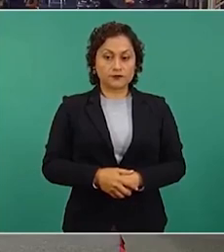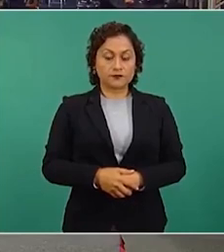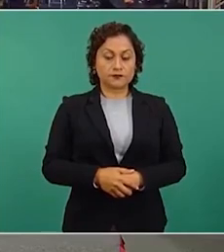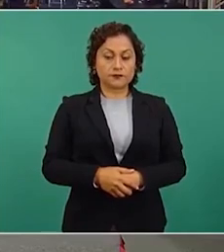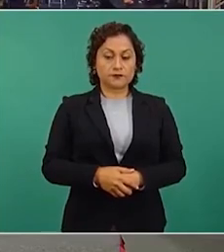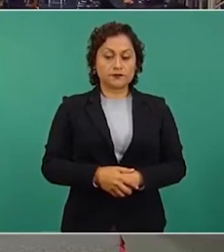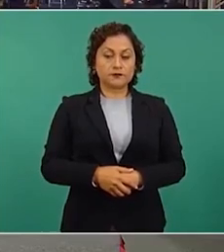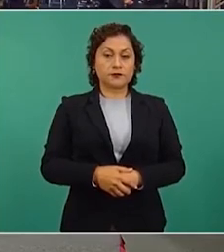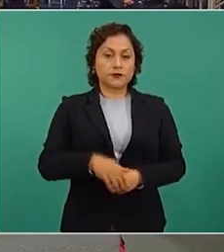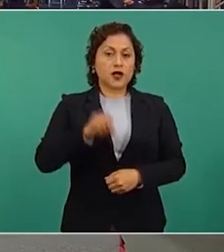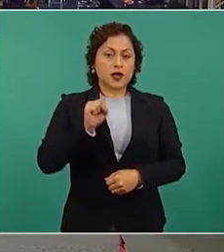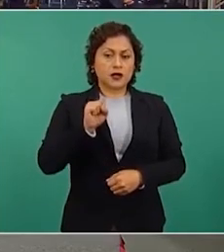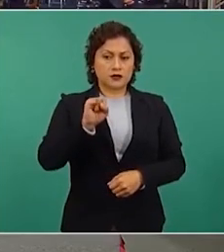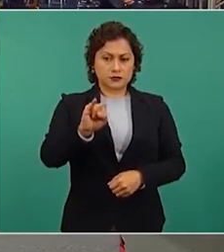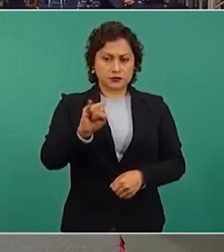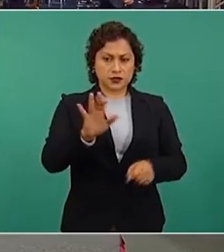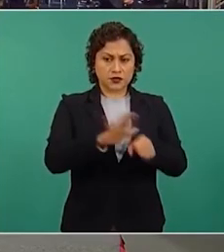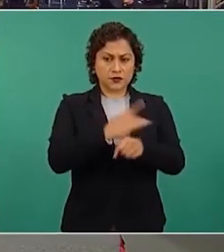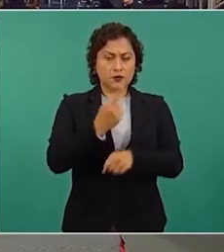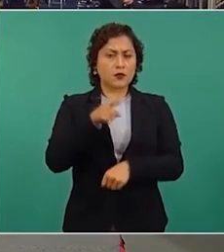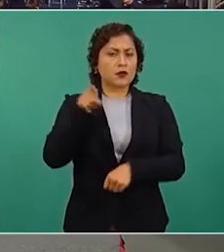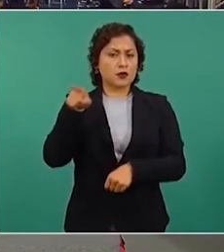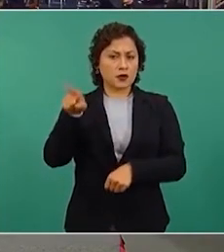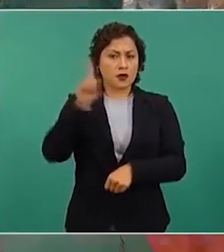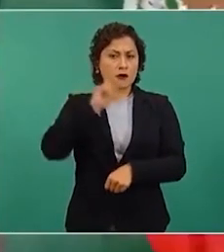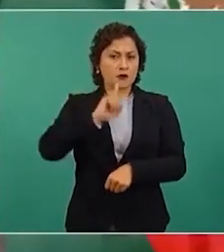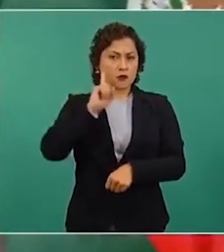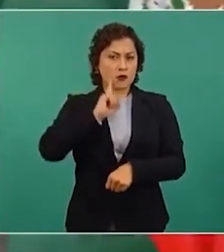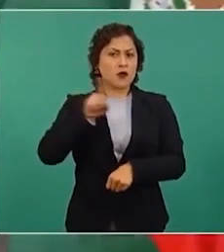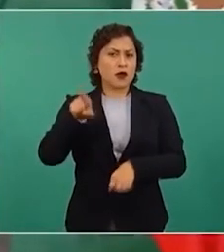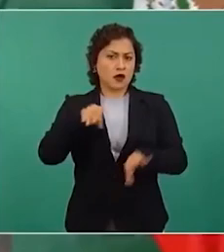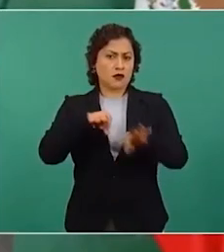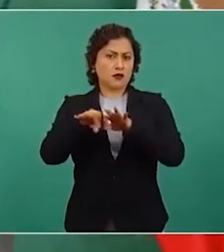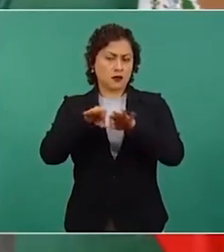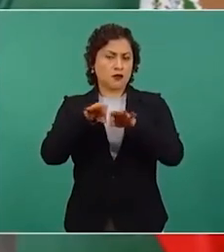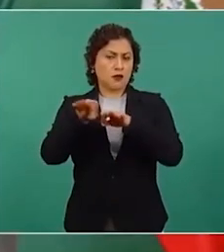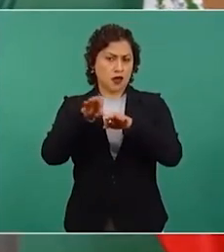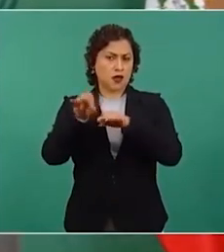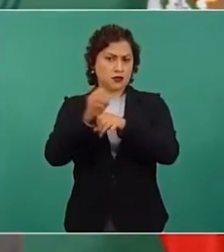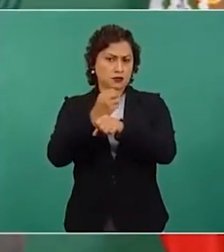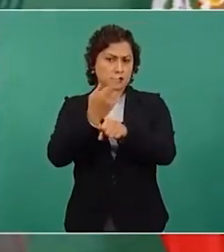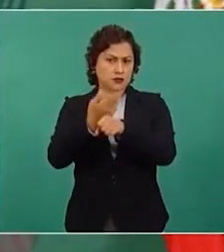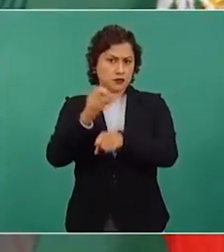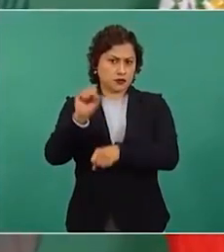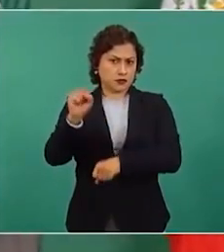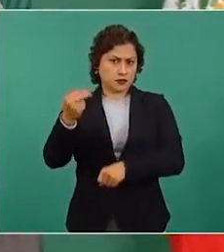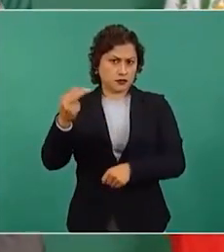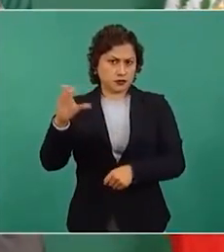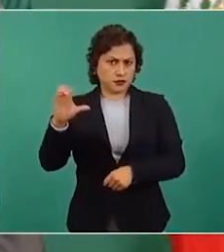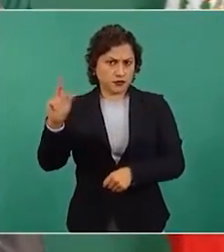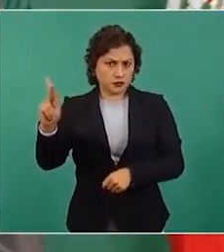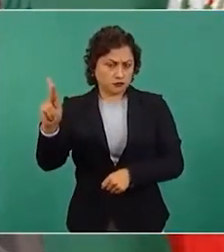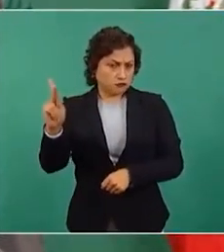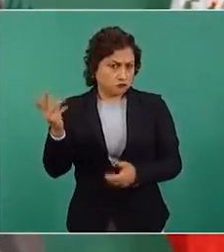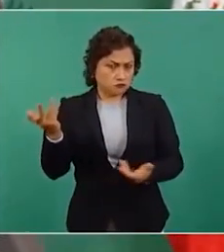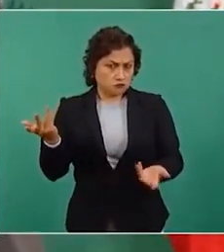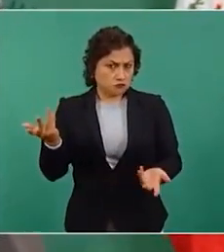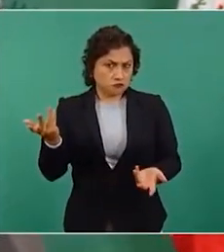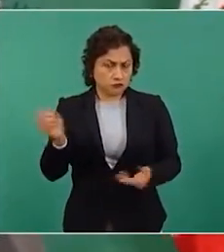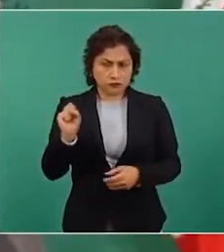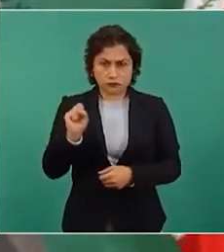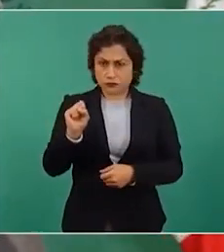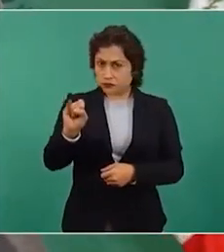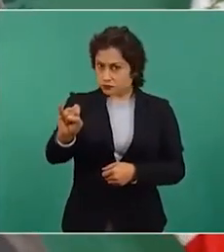de Hacienda de Sí no hay